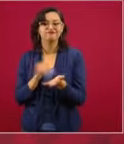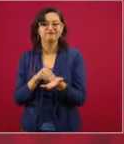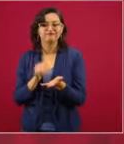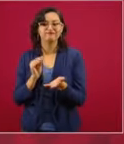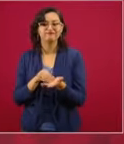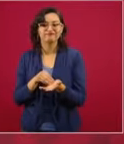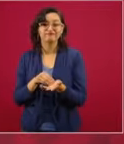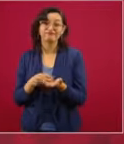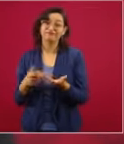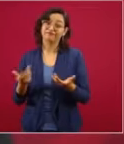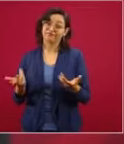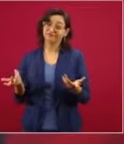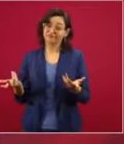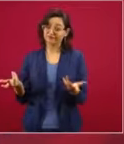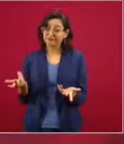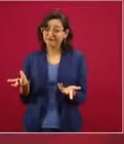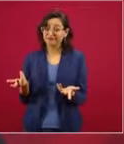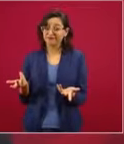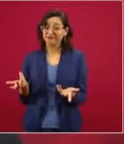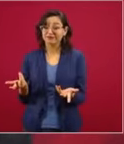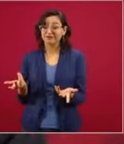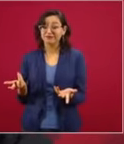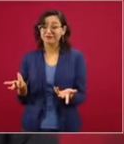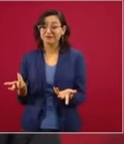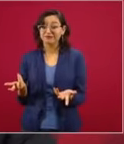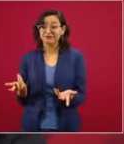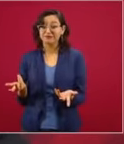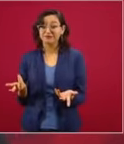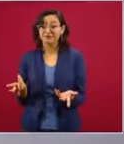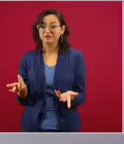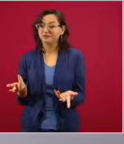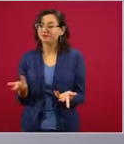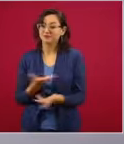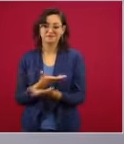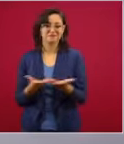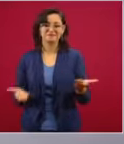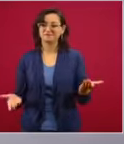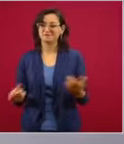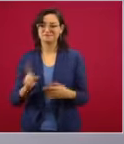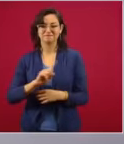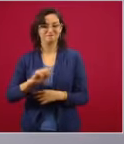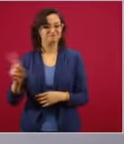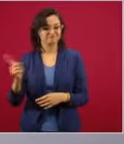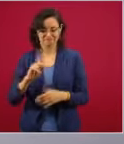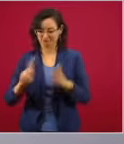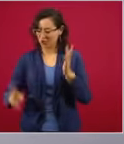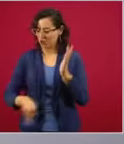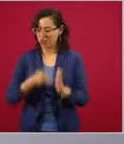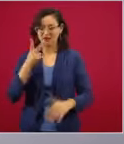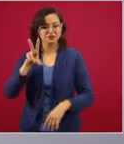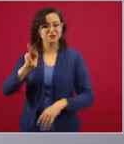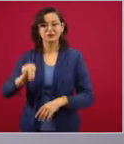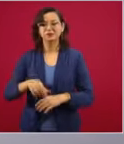esas experiencias no van a repetirse,